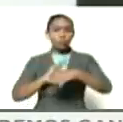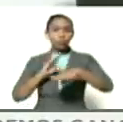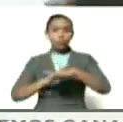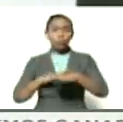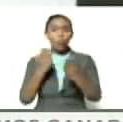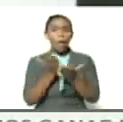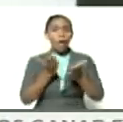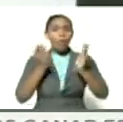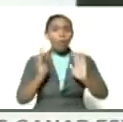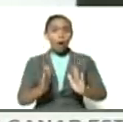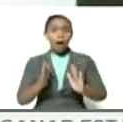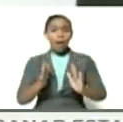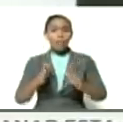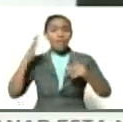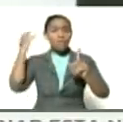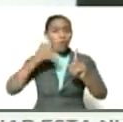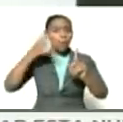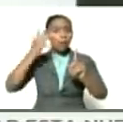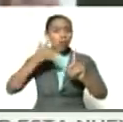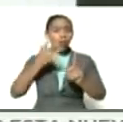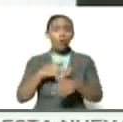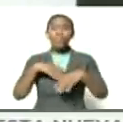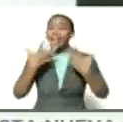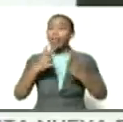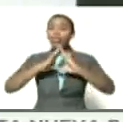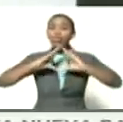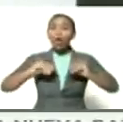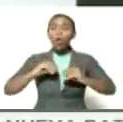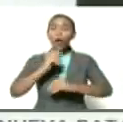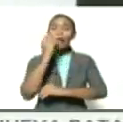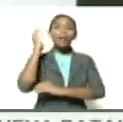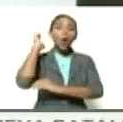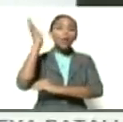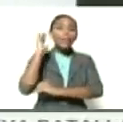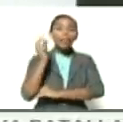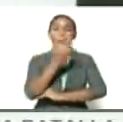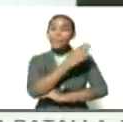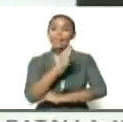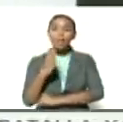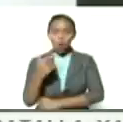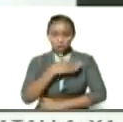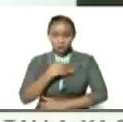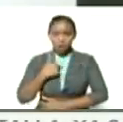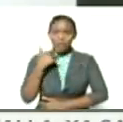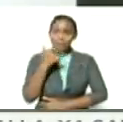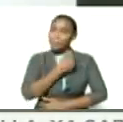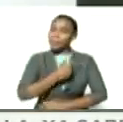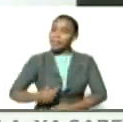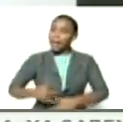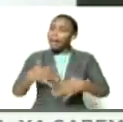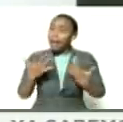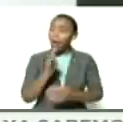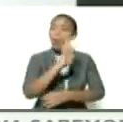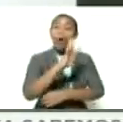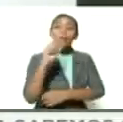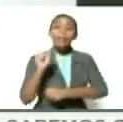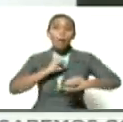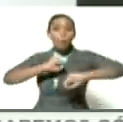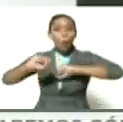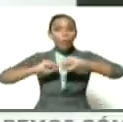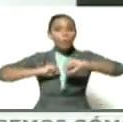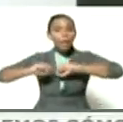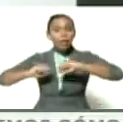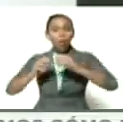escuela, la escuela de formación de todo el Congreso Bicentenario. Quiero decirle, presidente, que en los más de 40 movimientos